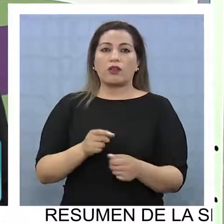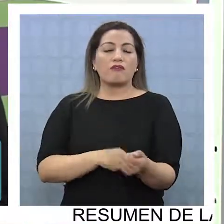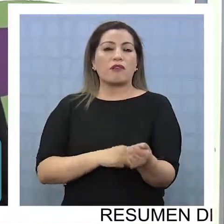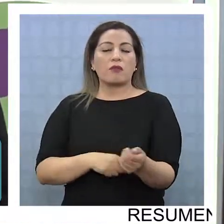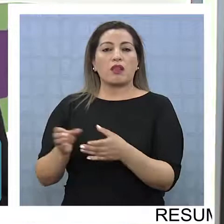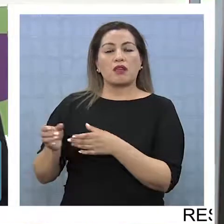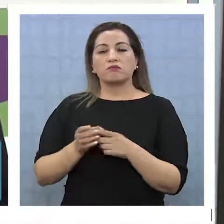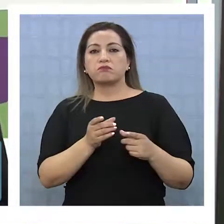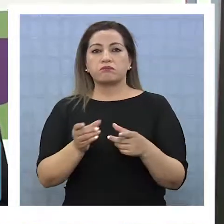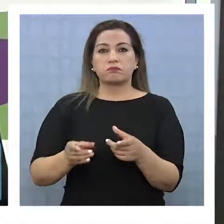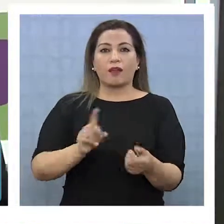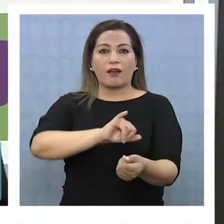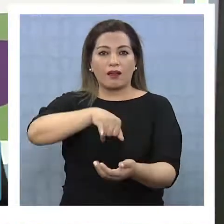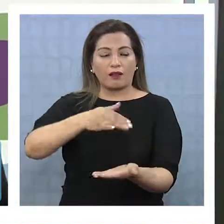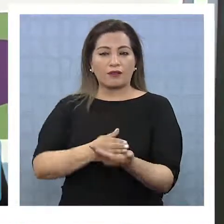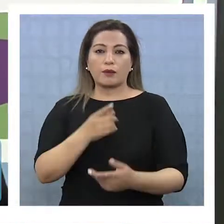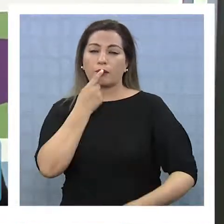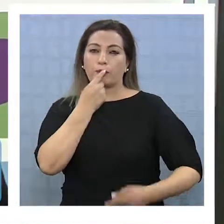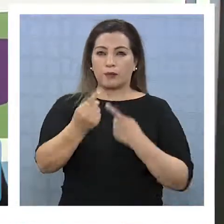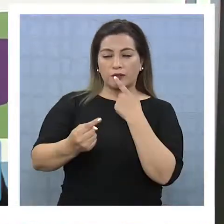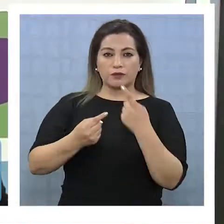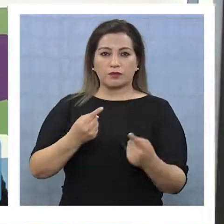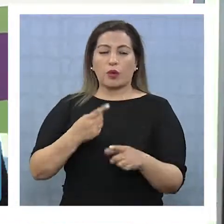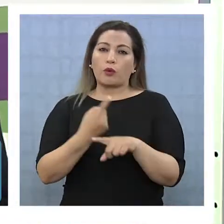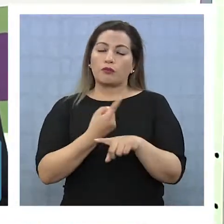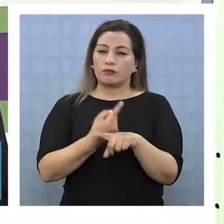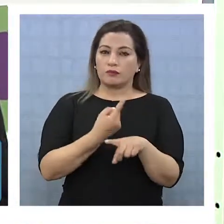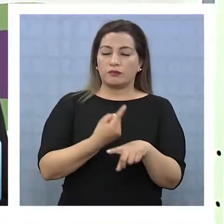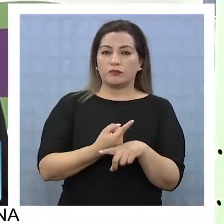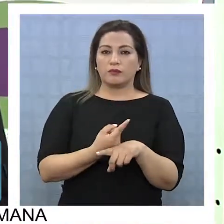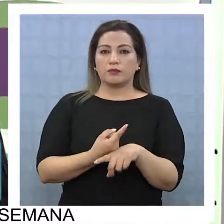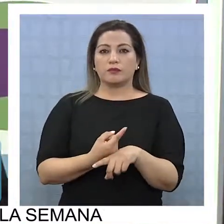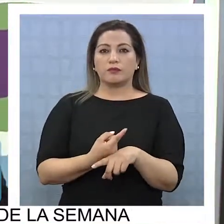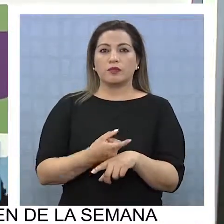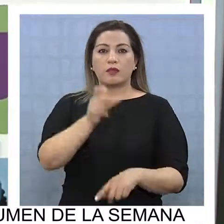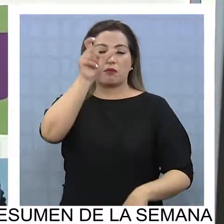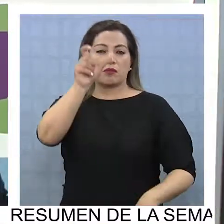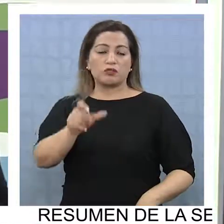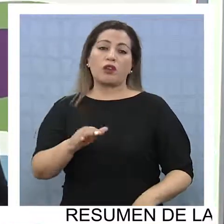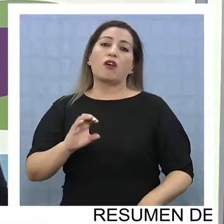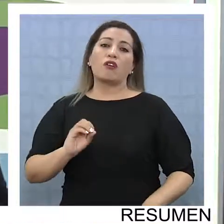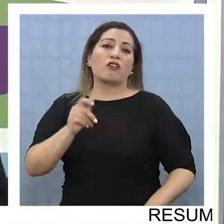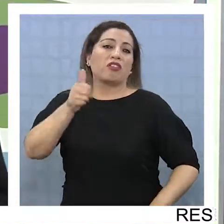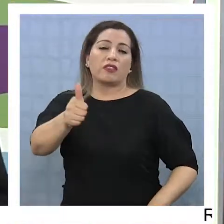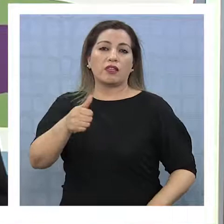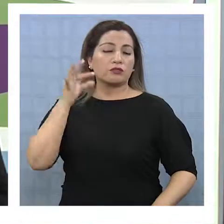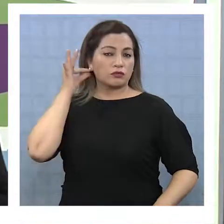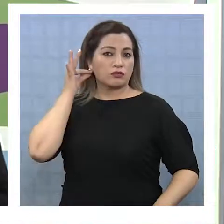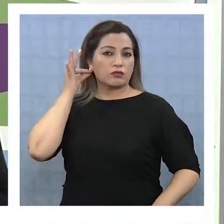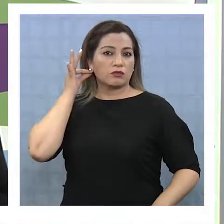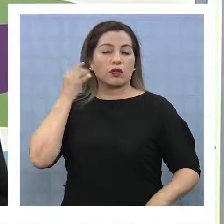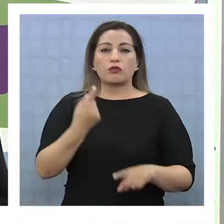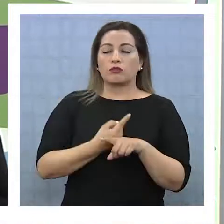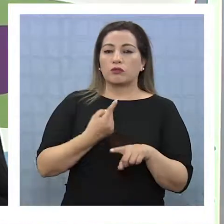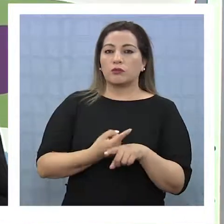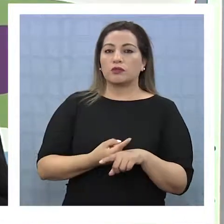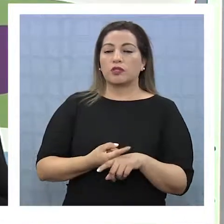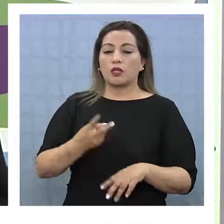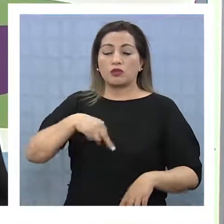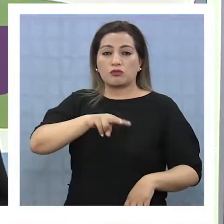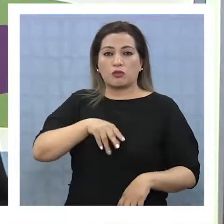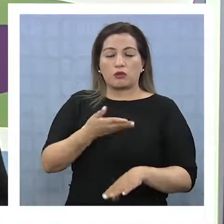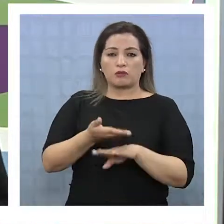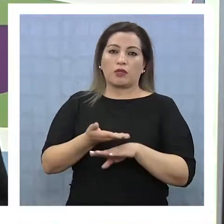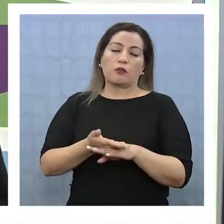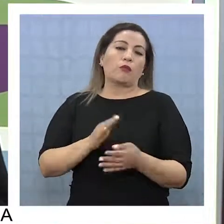acercan a los jardines infantiles, van, conversan con la asistente administrativa, con la directora del jardín o la educadora y se les solicita,